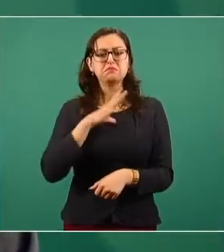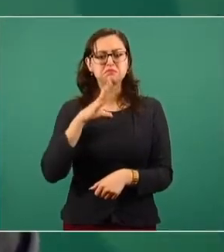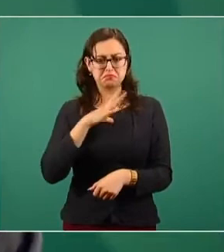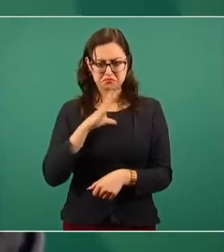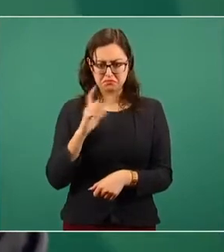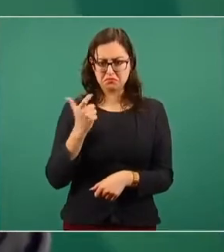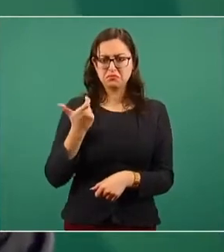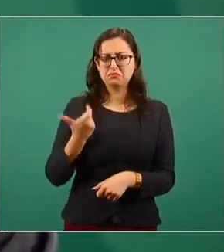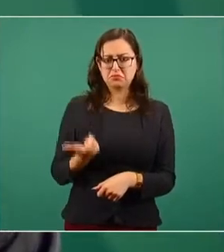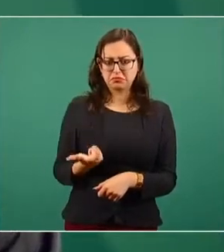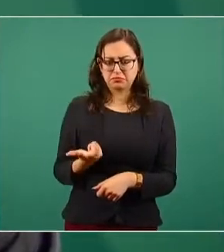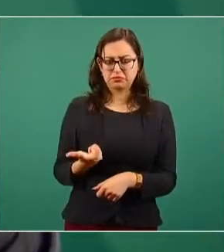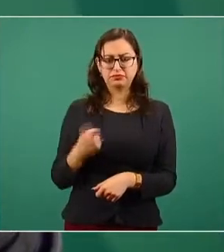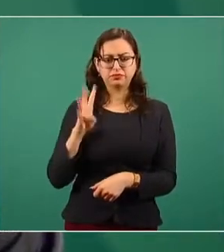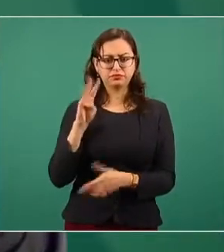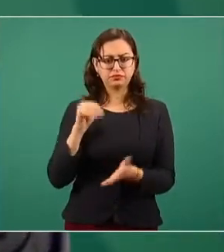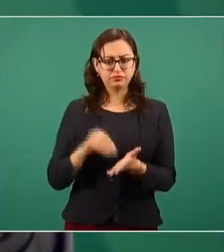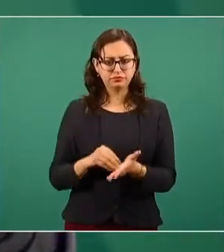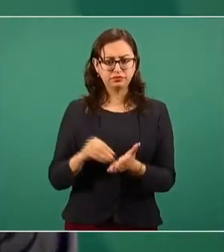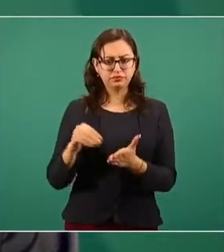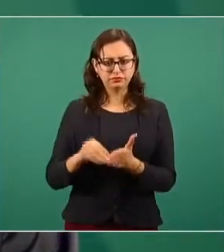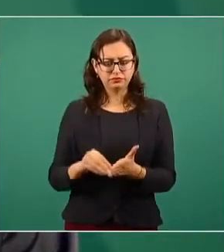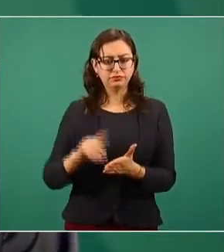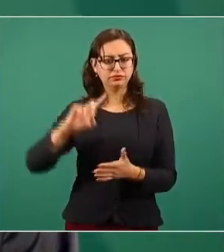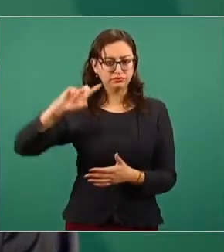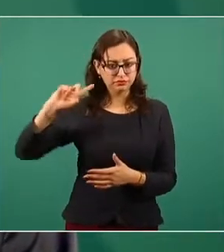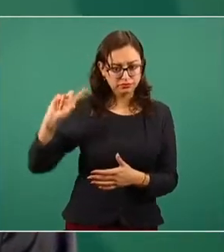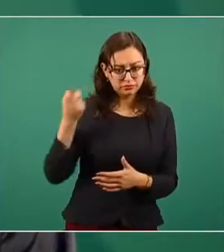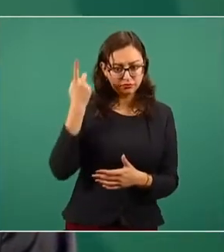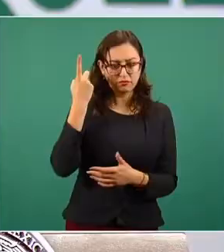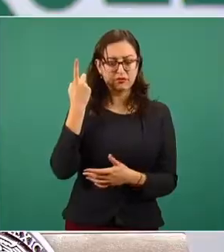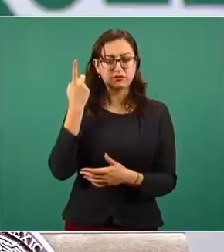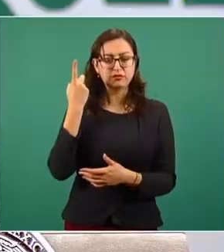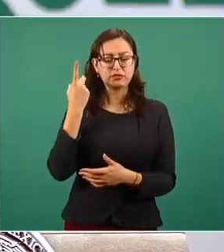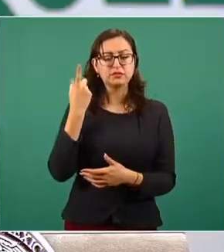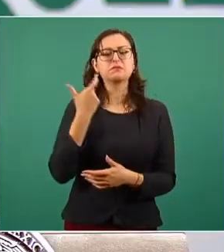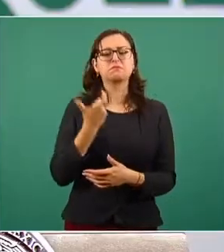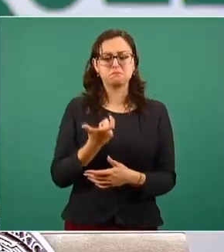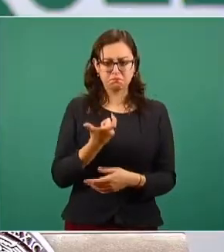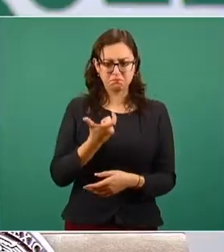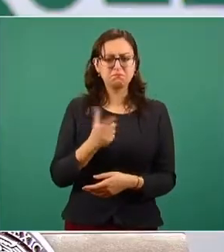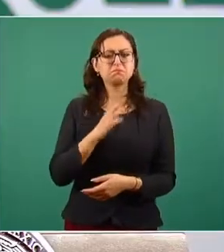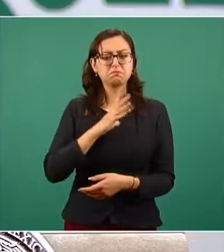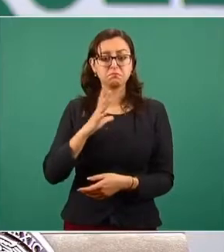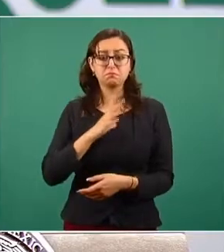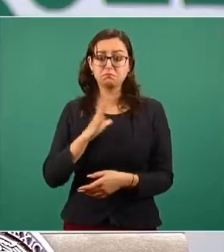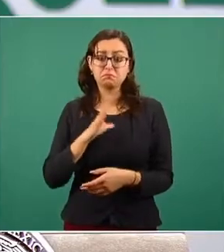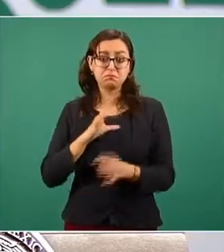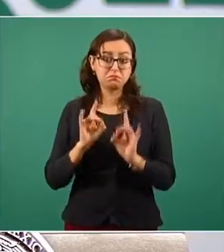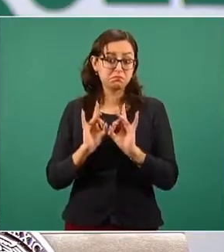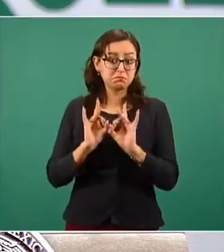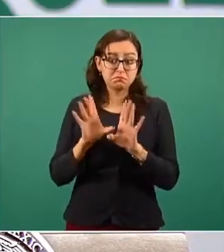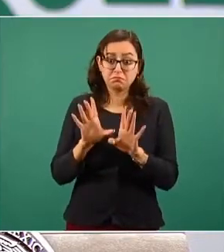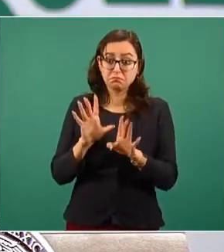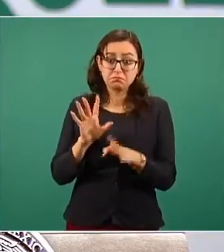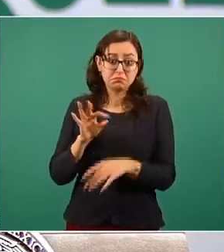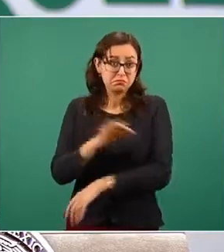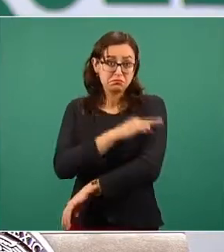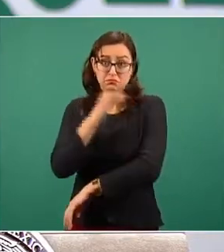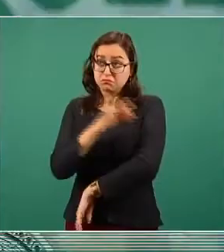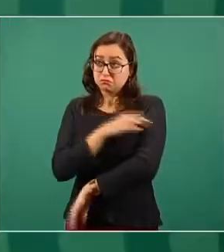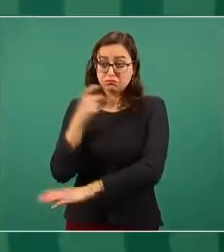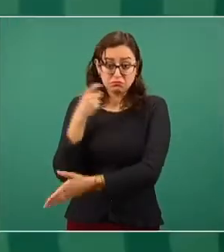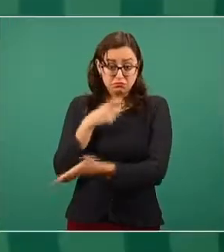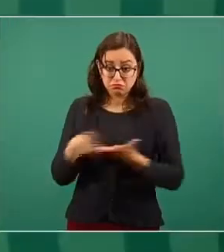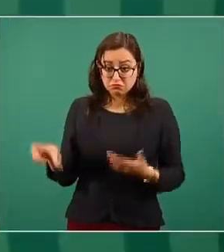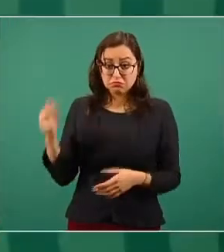de cuatro mil millones de dólares, si no me equivoco, para que cualquier vacuna que esté a disposición